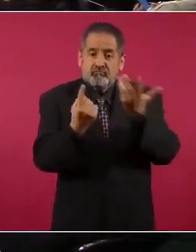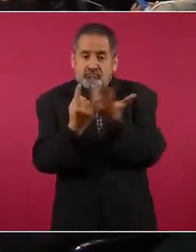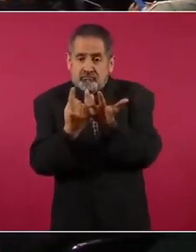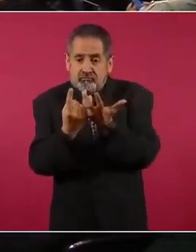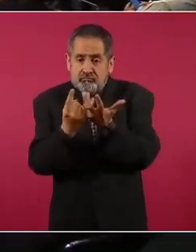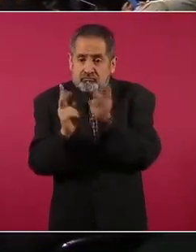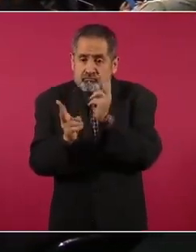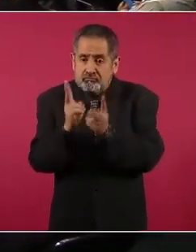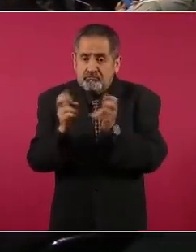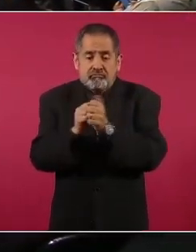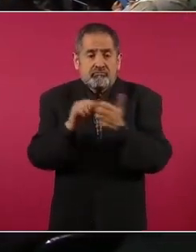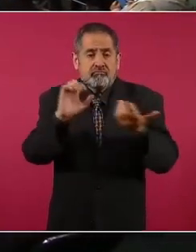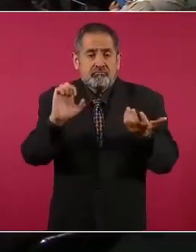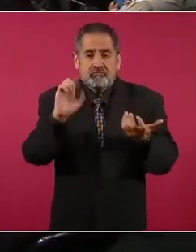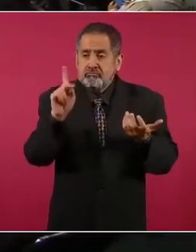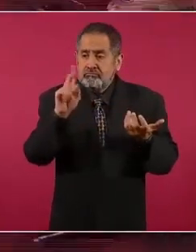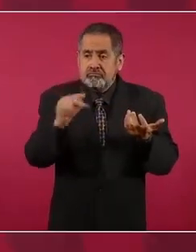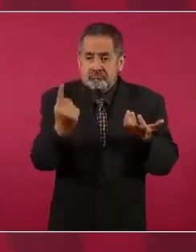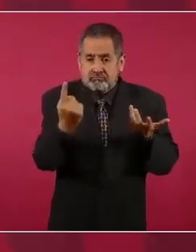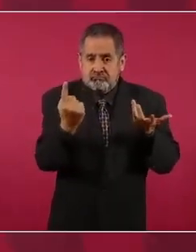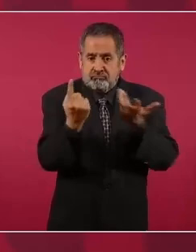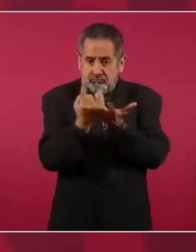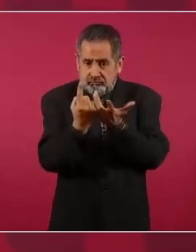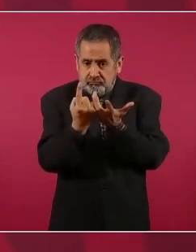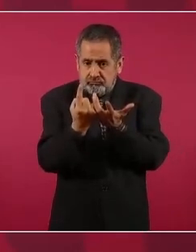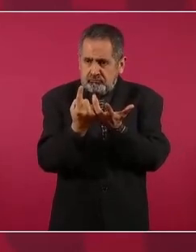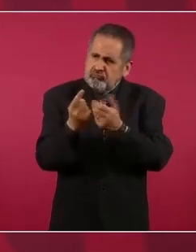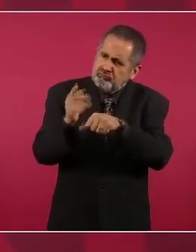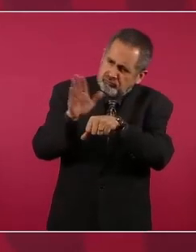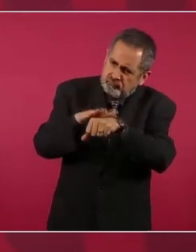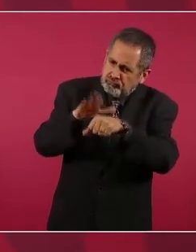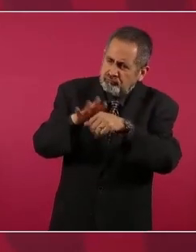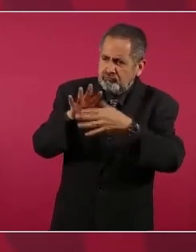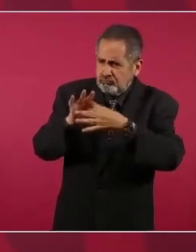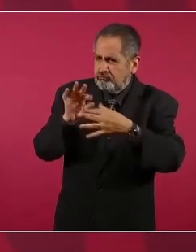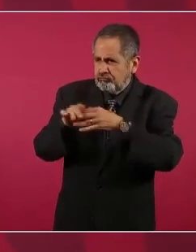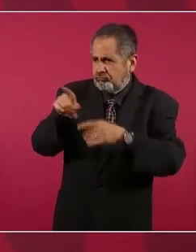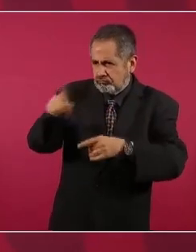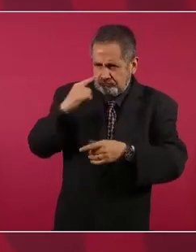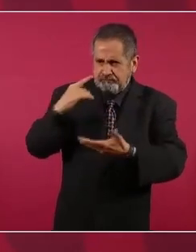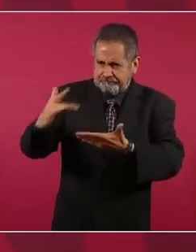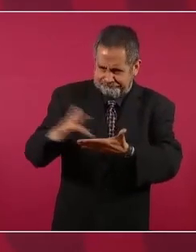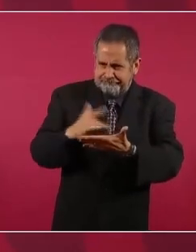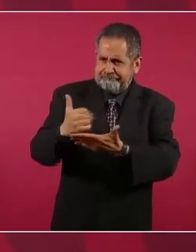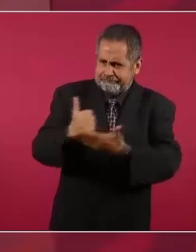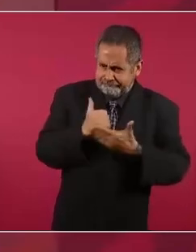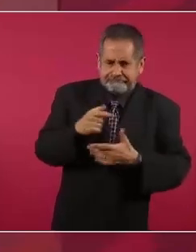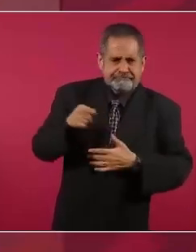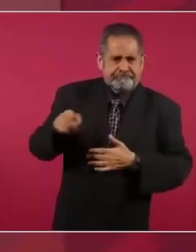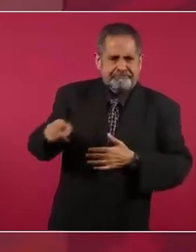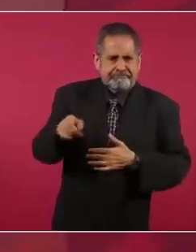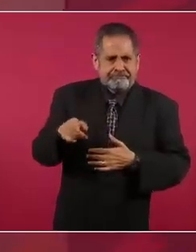dedazo y le dijeron, ayúdenos